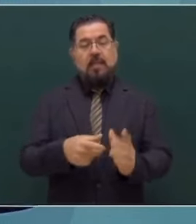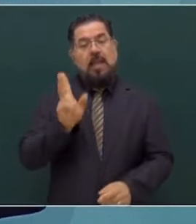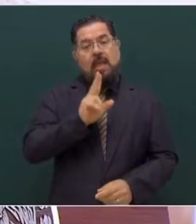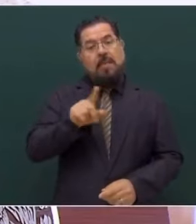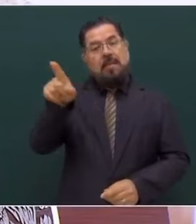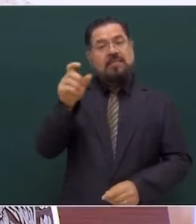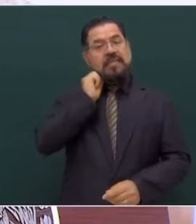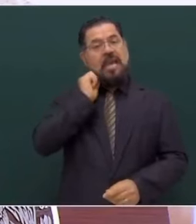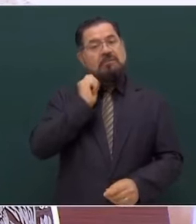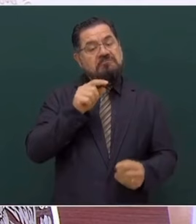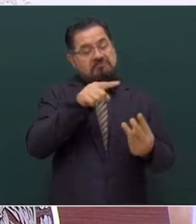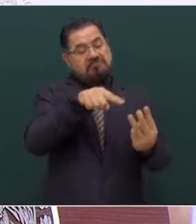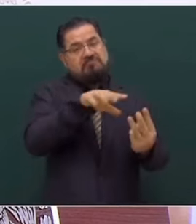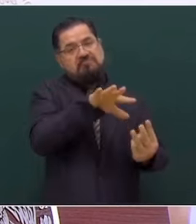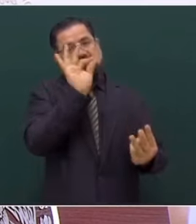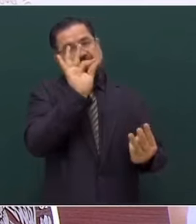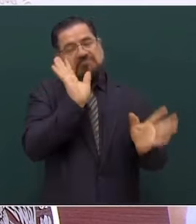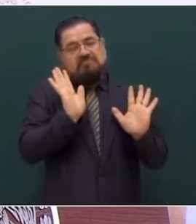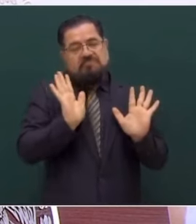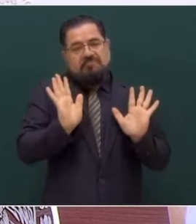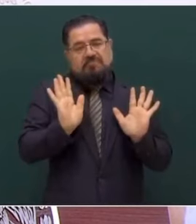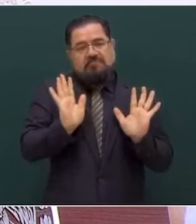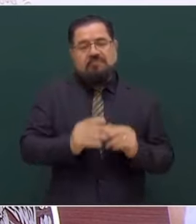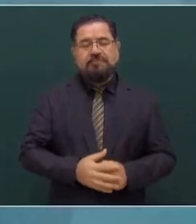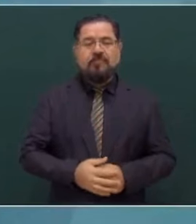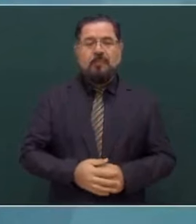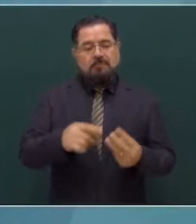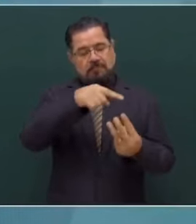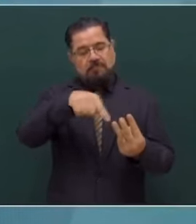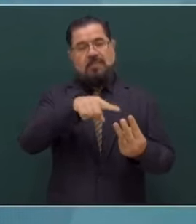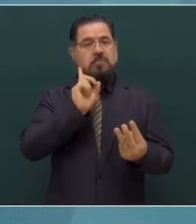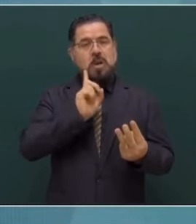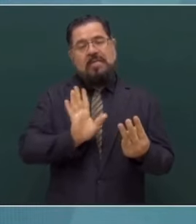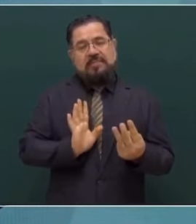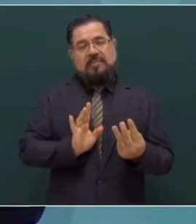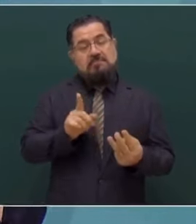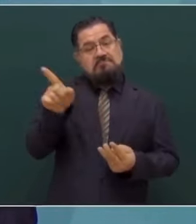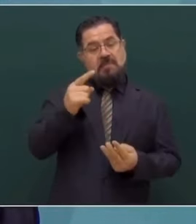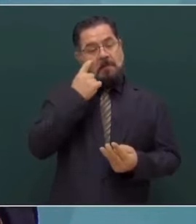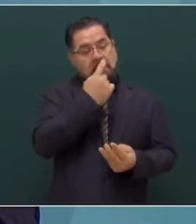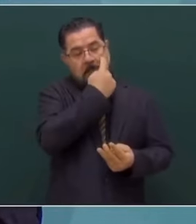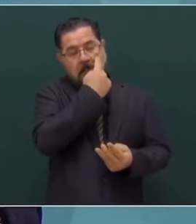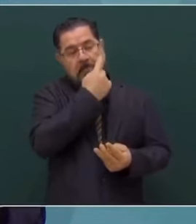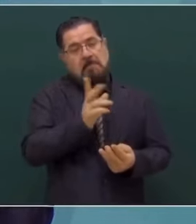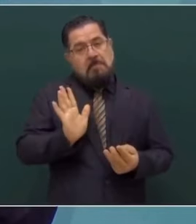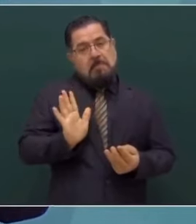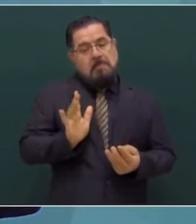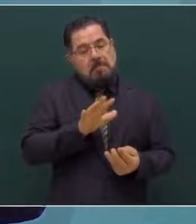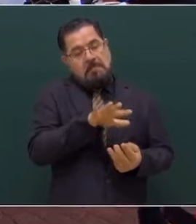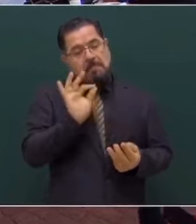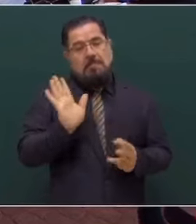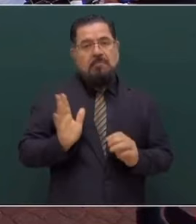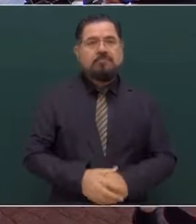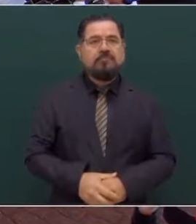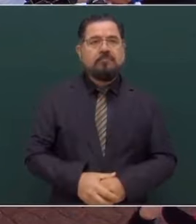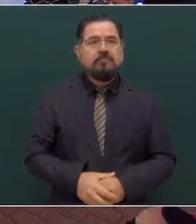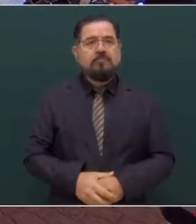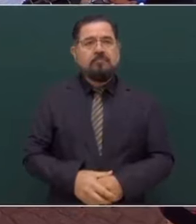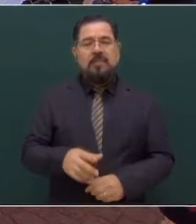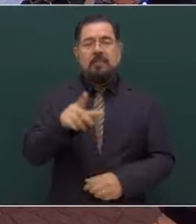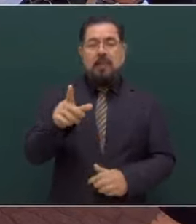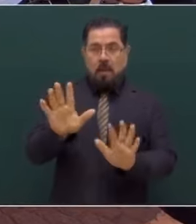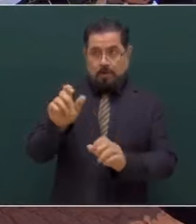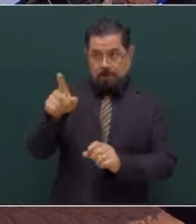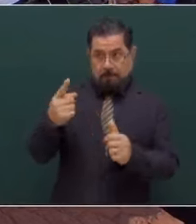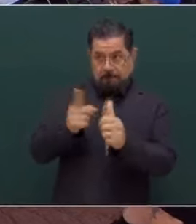Senado elija entre las tres a quien quiere para eso. ¿Madrina Cosser después de la